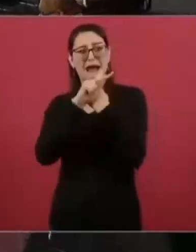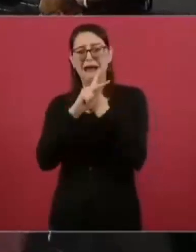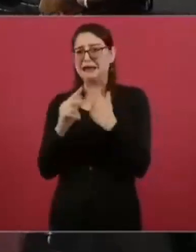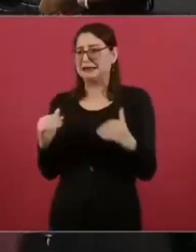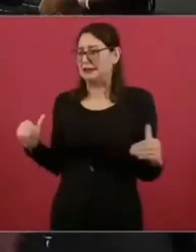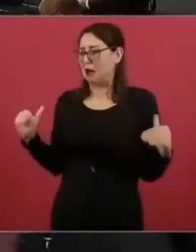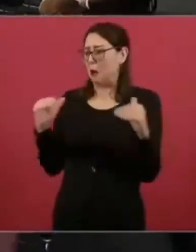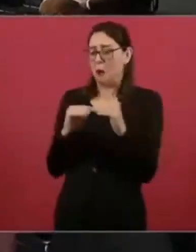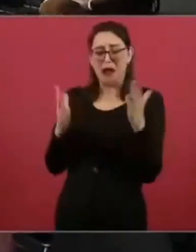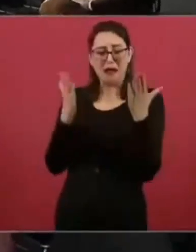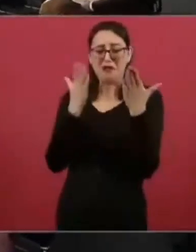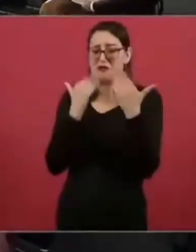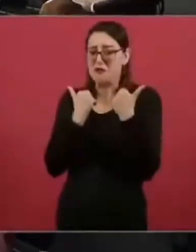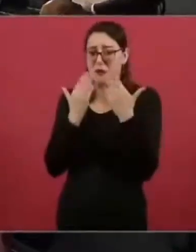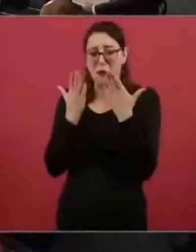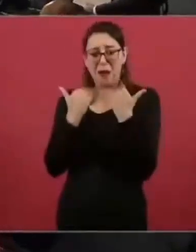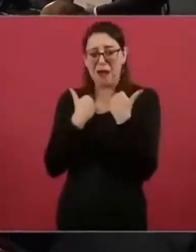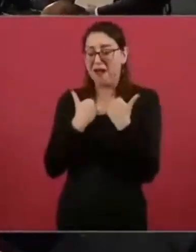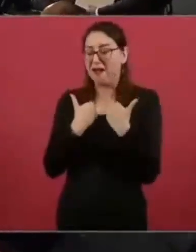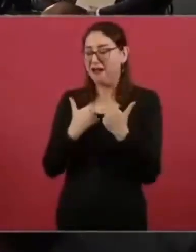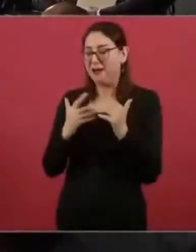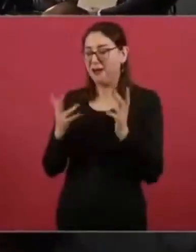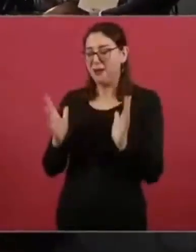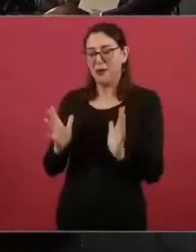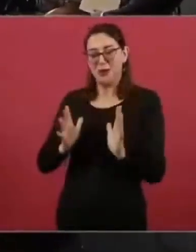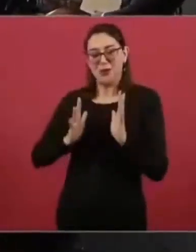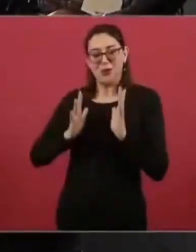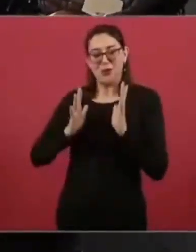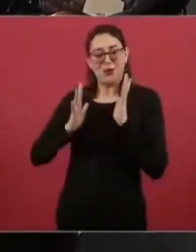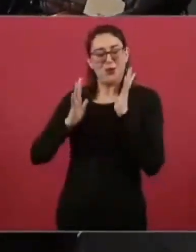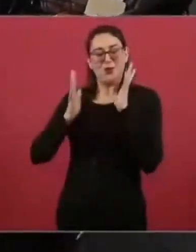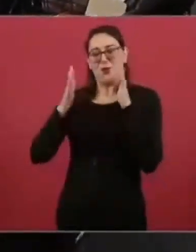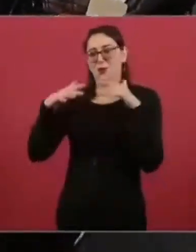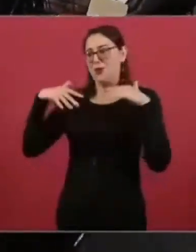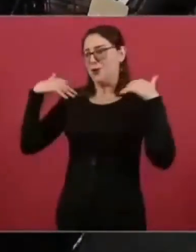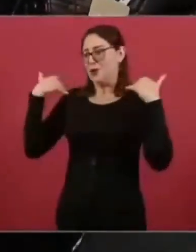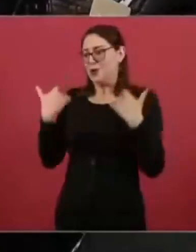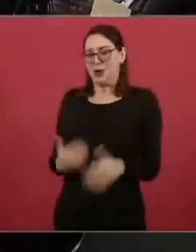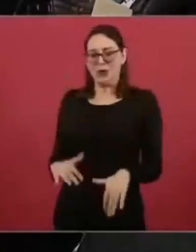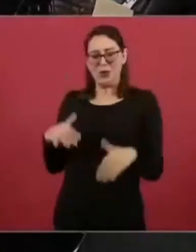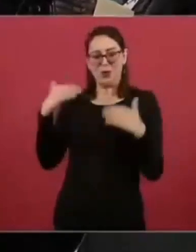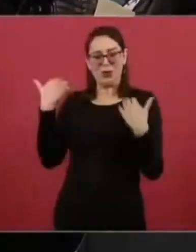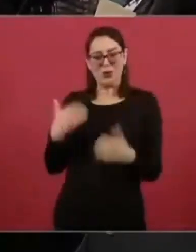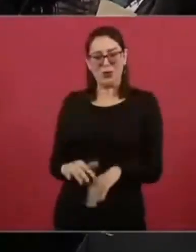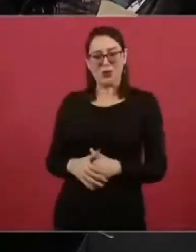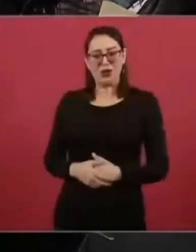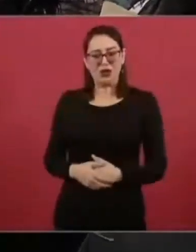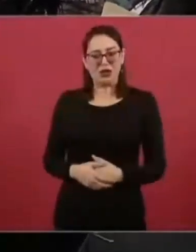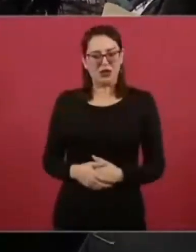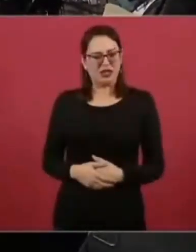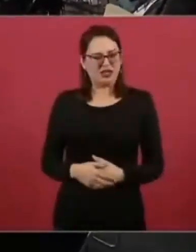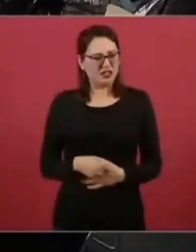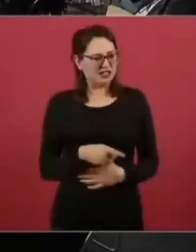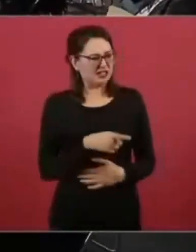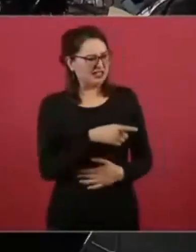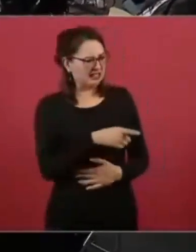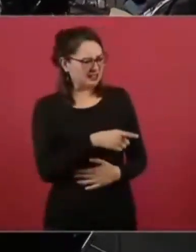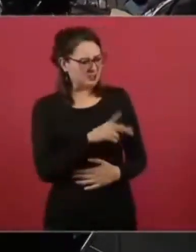Por eso, cuando Cuadri dice que hay desaparecer en Oaxaca,